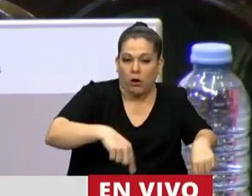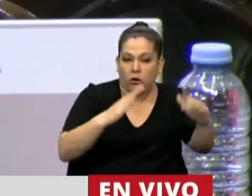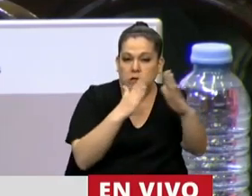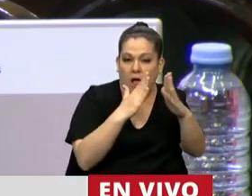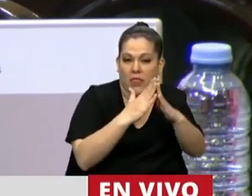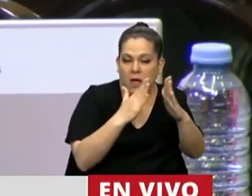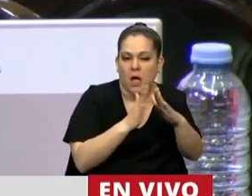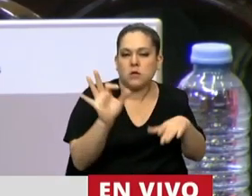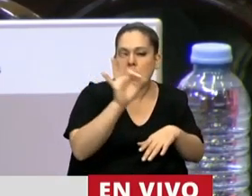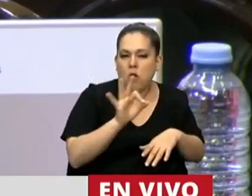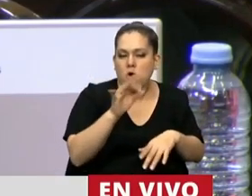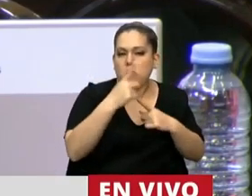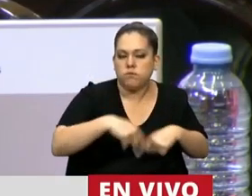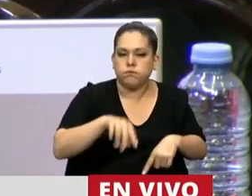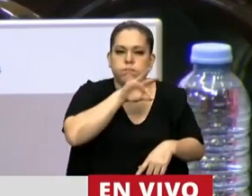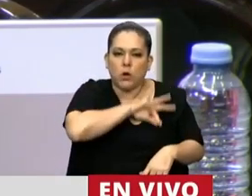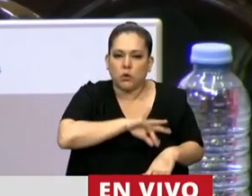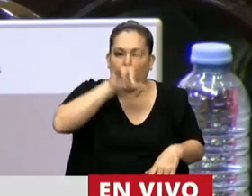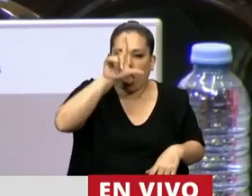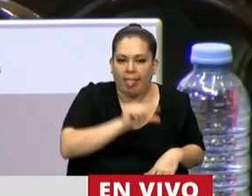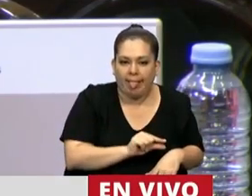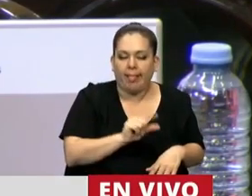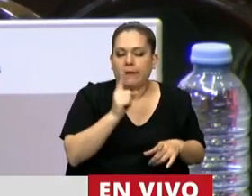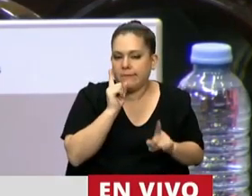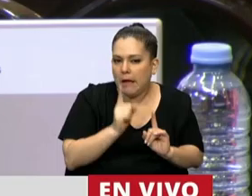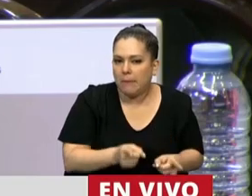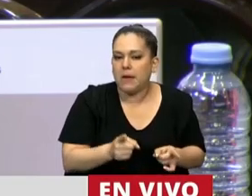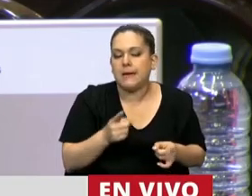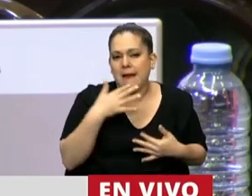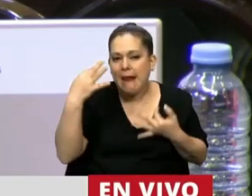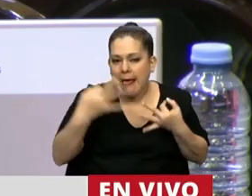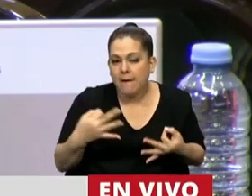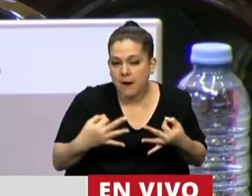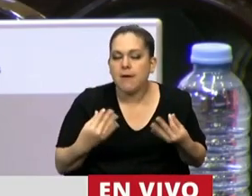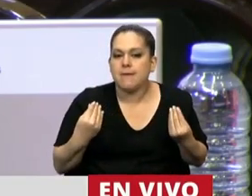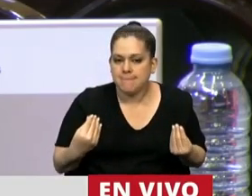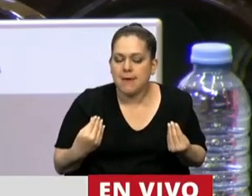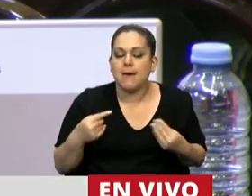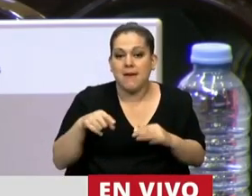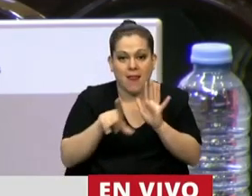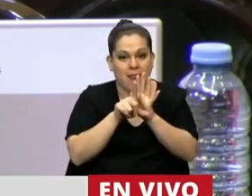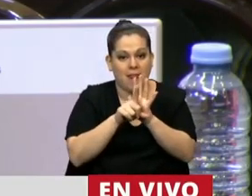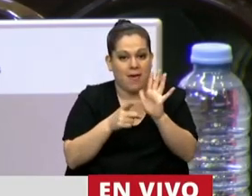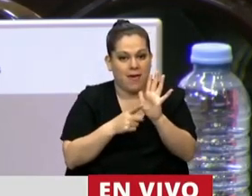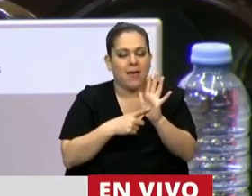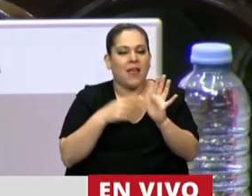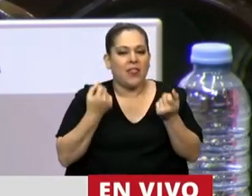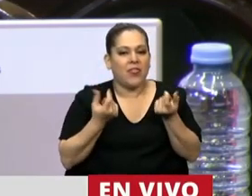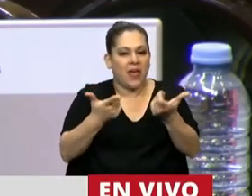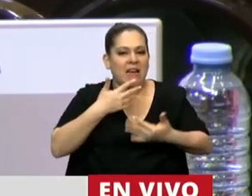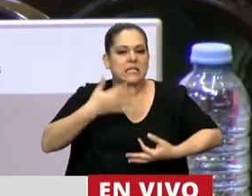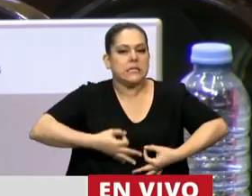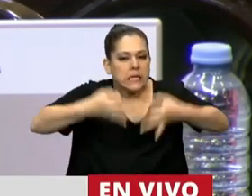remuneradas. Y la verdad que estamos promoviendo con esta ley que se asegure la